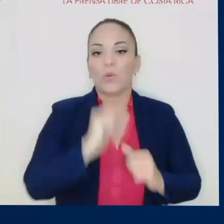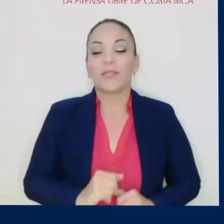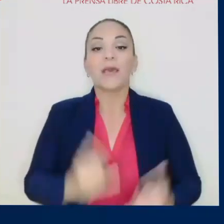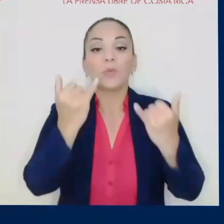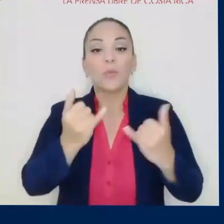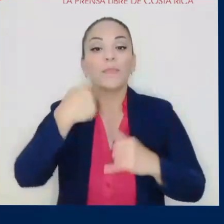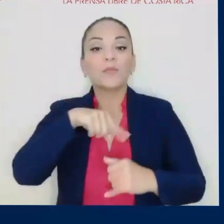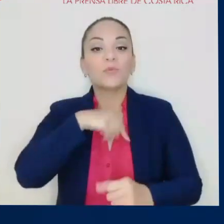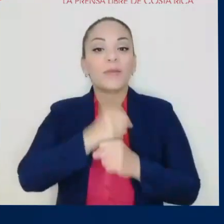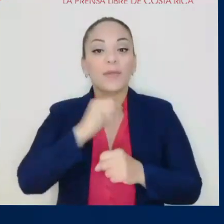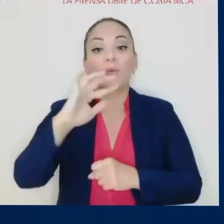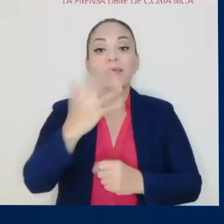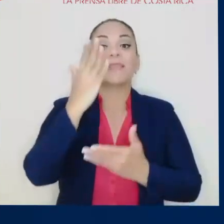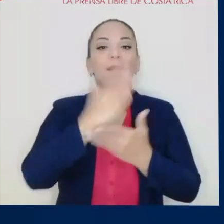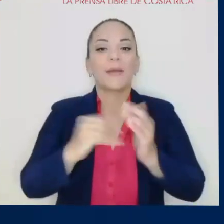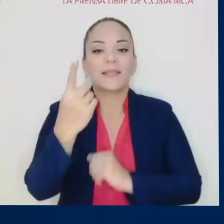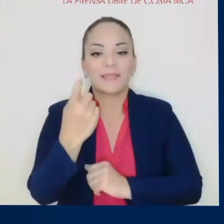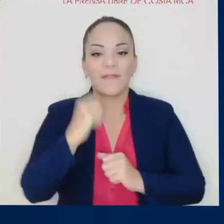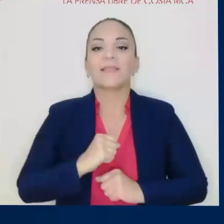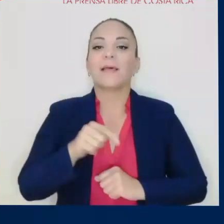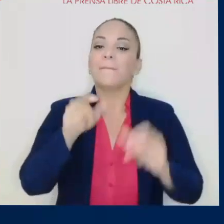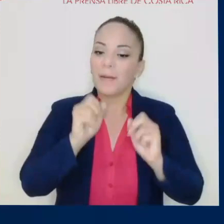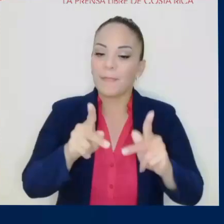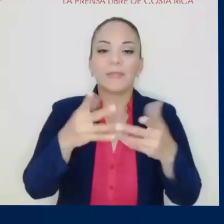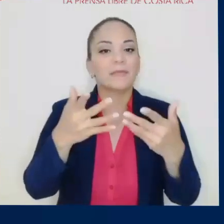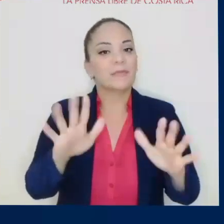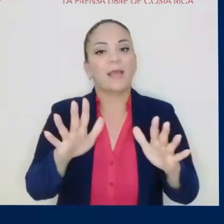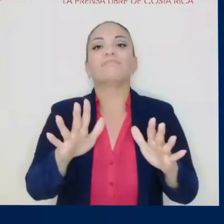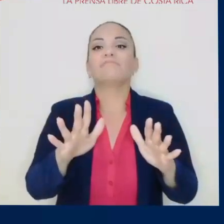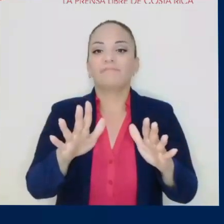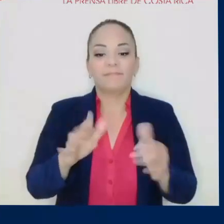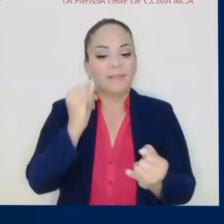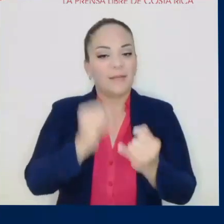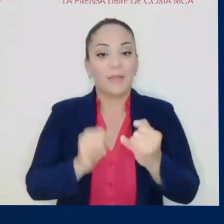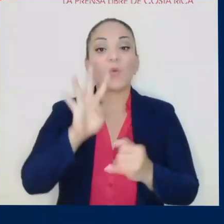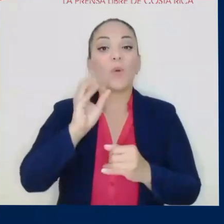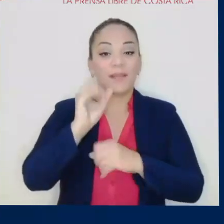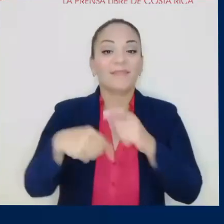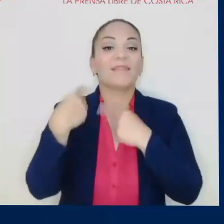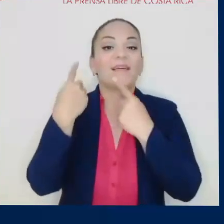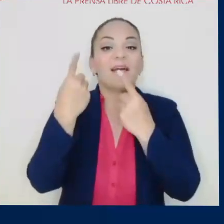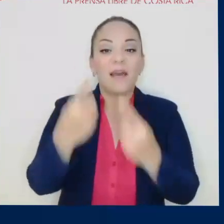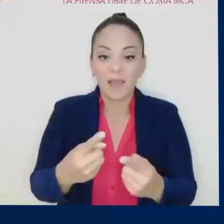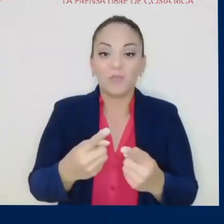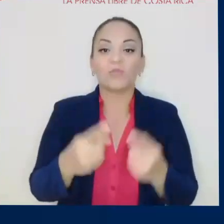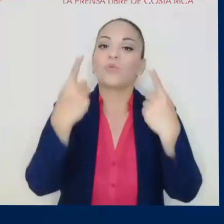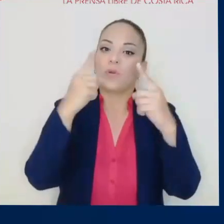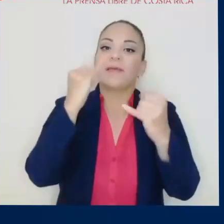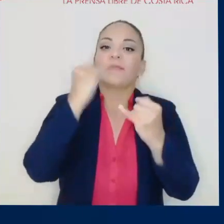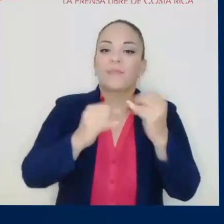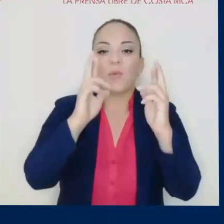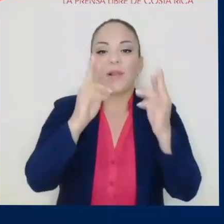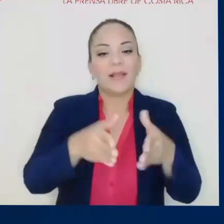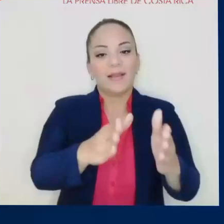y actualmente estamos trabajando en esa quinta etapa que permita finalmente, después de más de 40 años, Don Rodrigo, cerrar ese